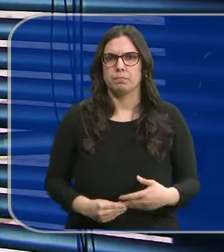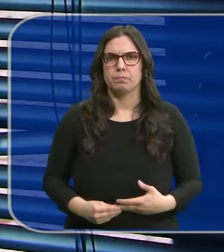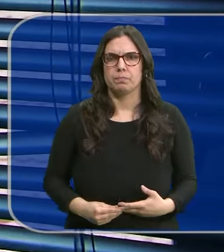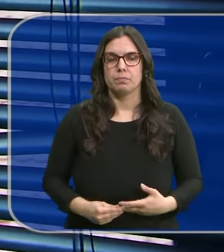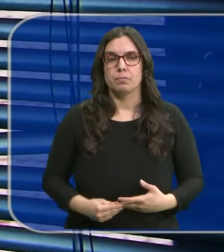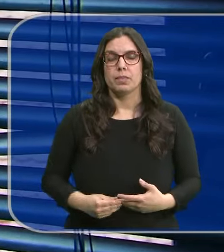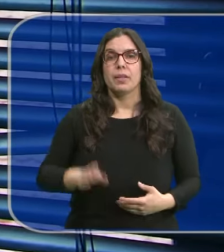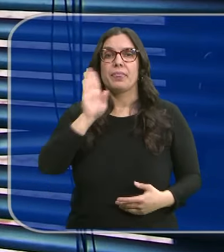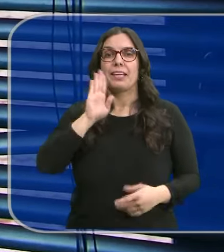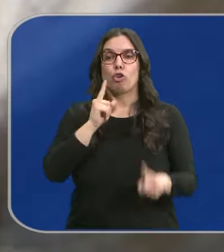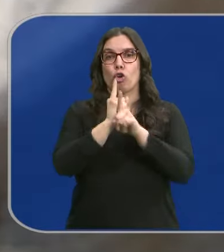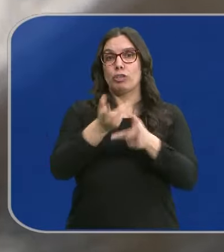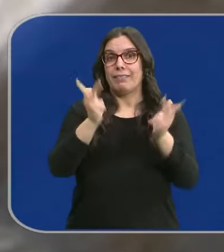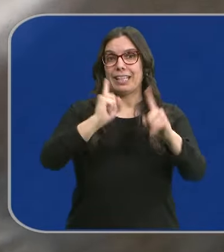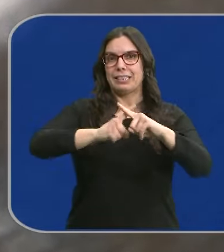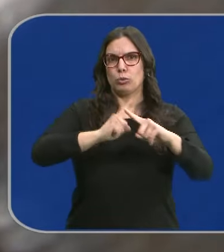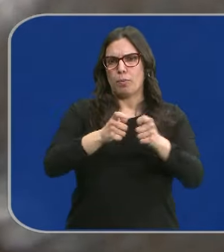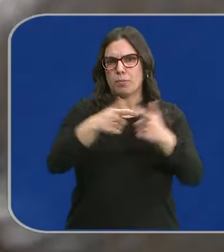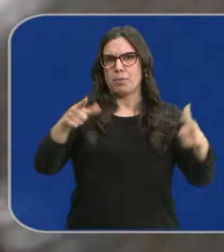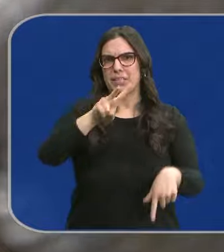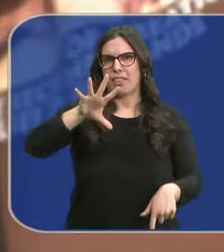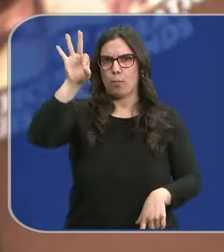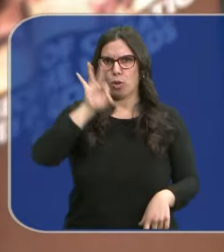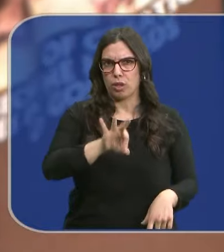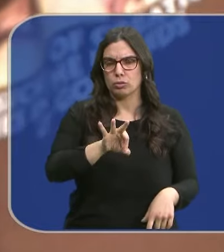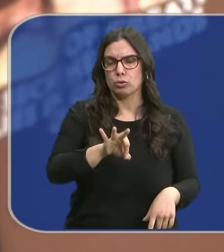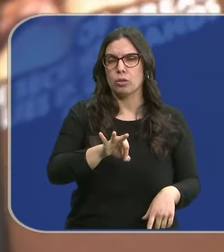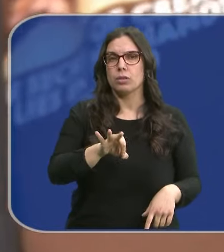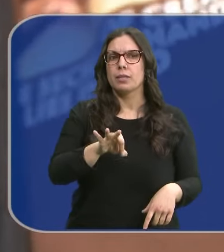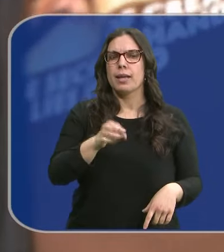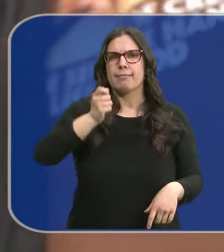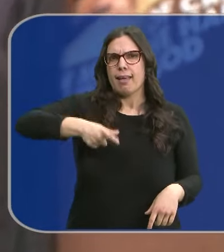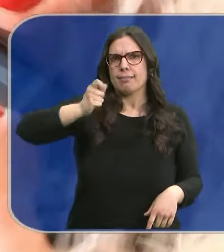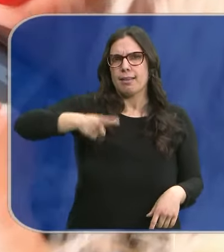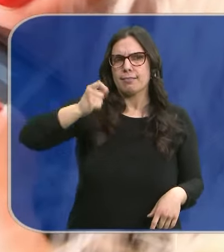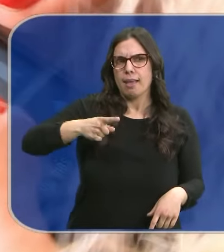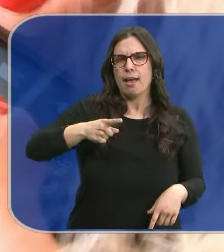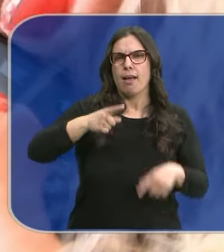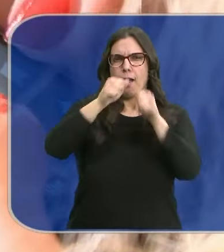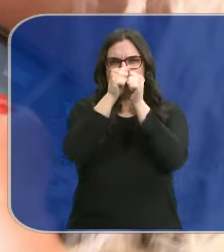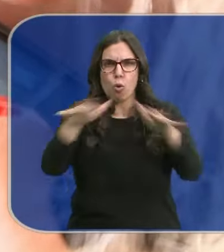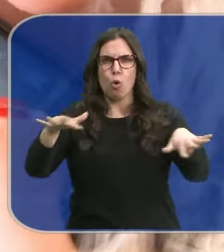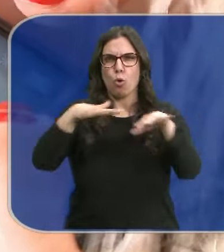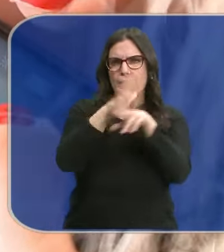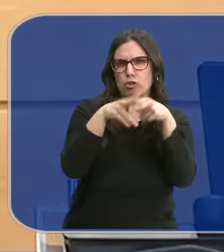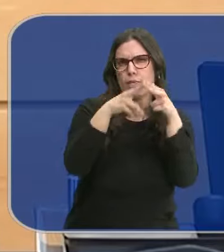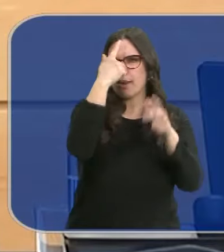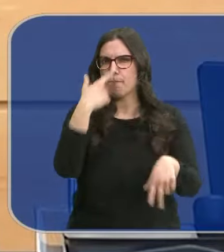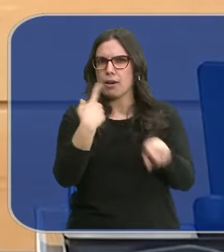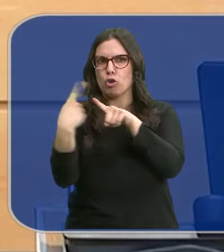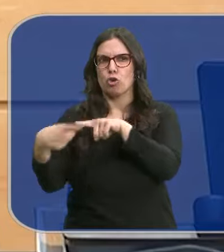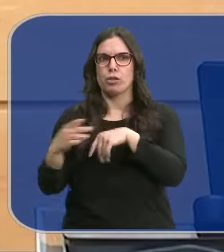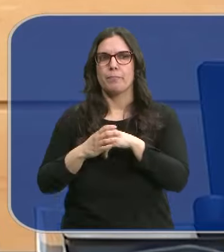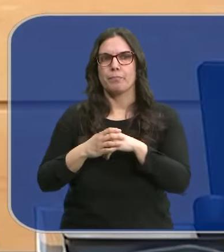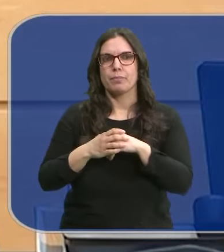Los delitos contra la libertad sexual crecen un 25% y cada vez es más frecuente que se difundan en las redes sociales. No